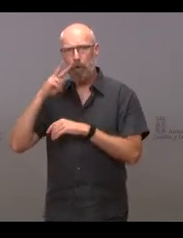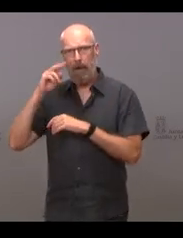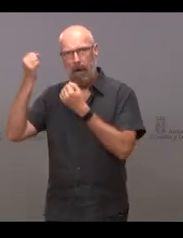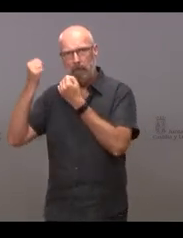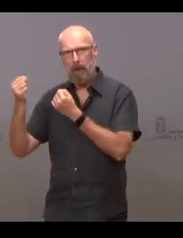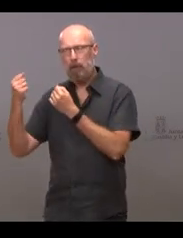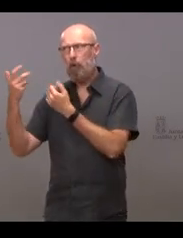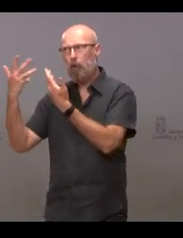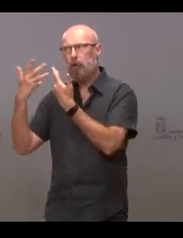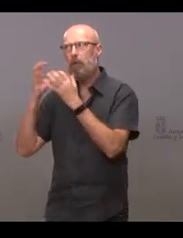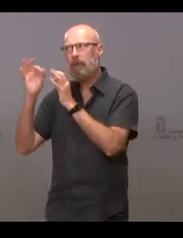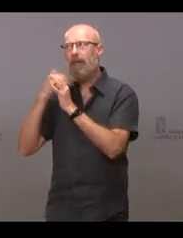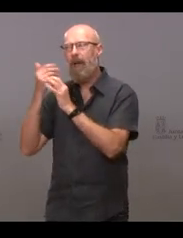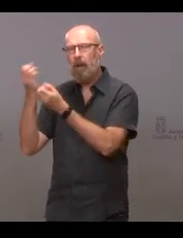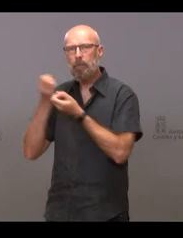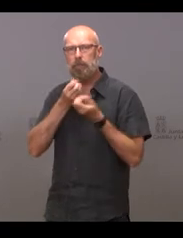segundo lugar, le quería preguntar